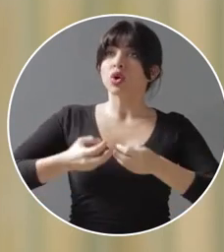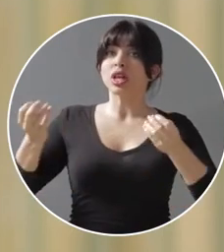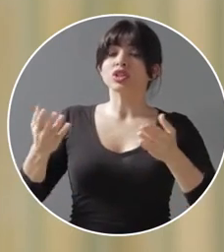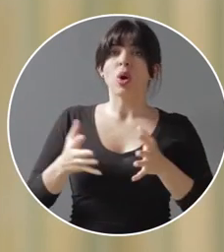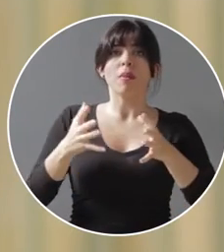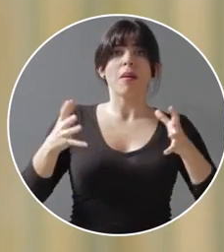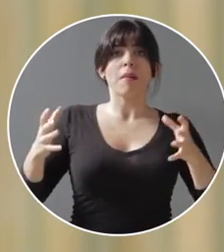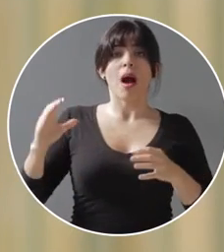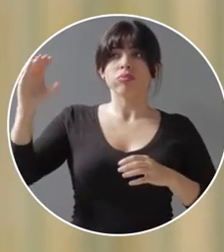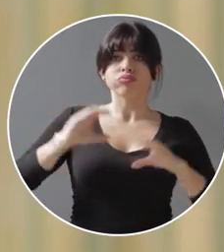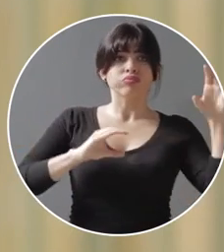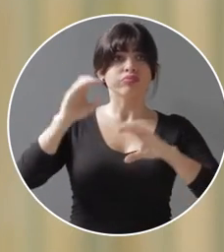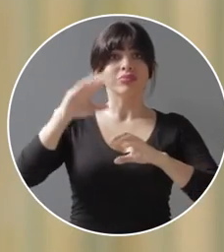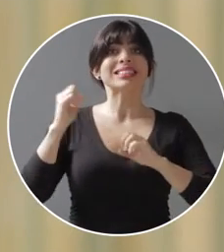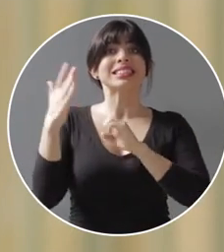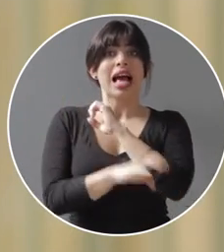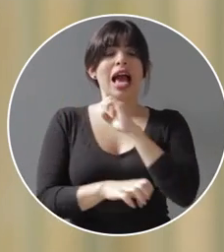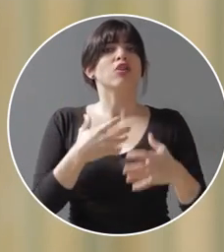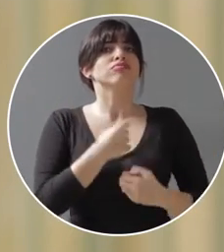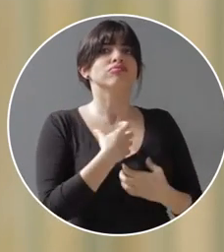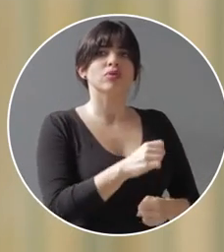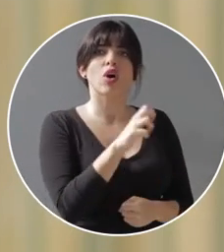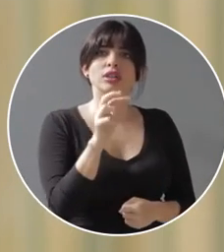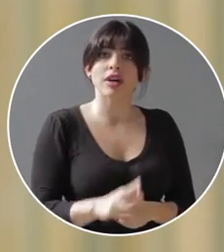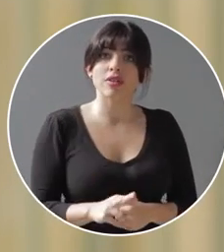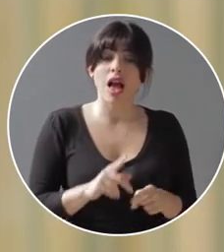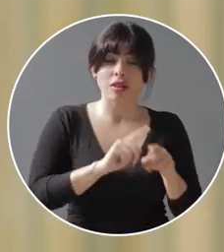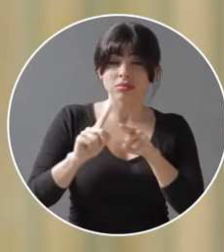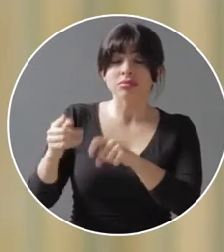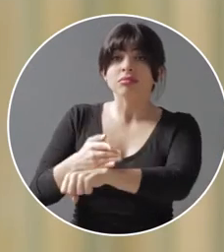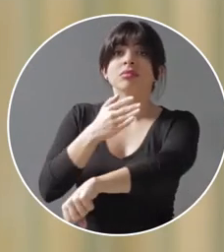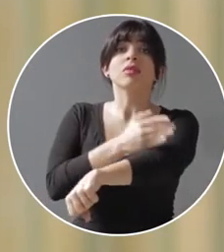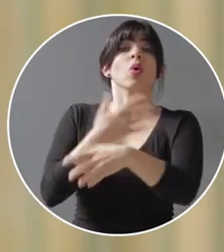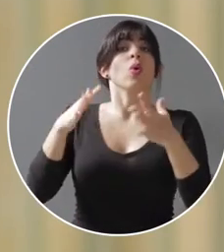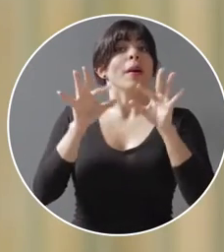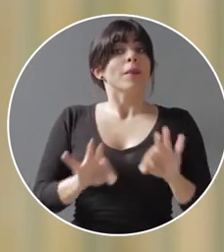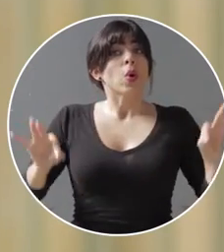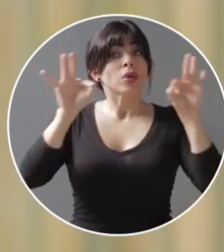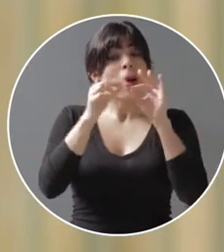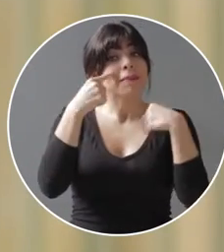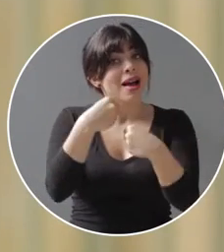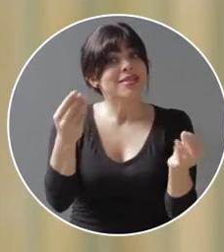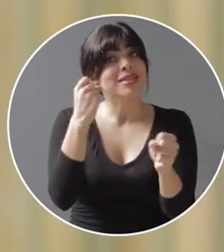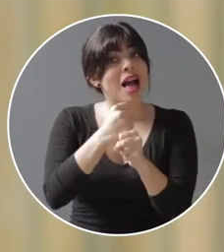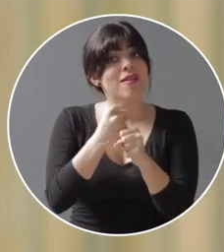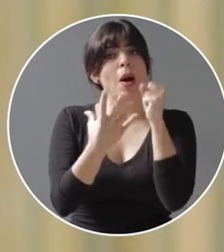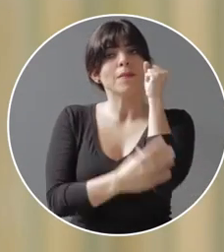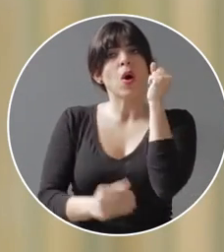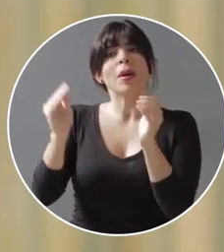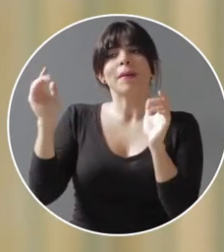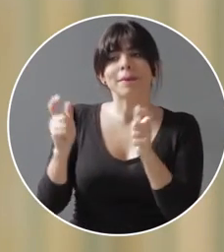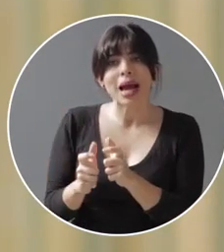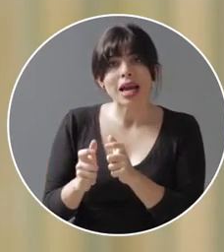aumentan y la inversión extranjera sigue confiando en Costa Rica. Pero estos avances tan importantes para crear empleo, reducir la